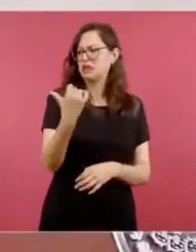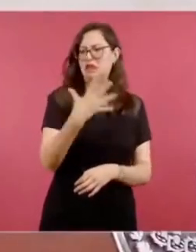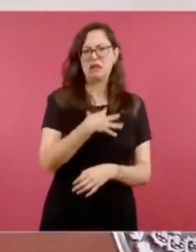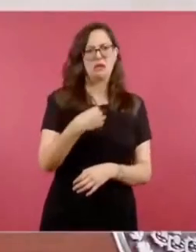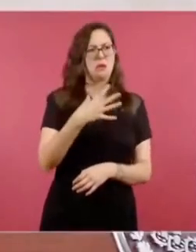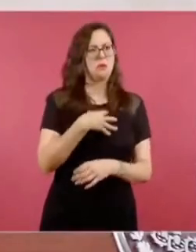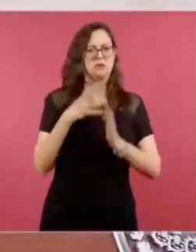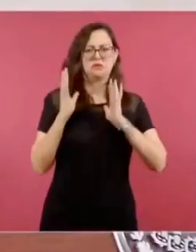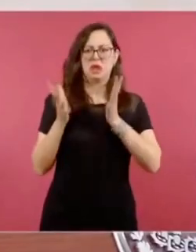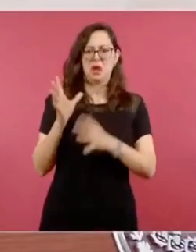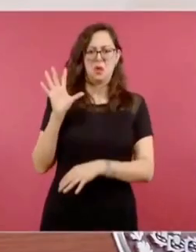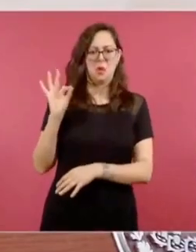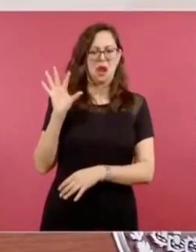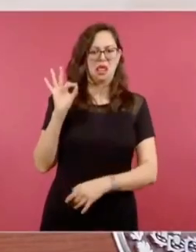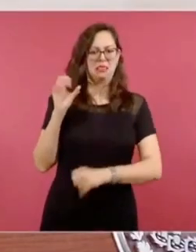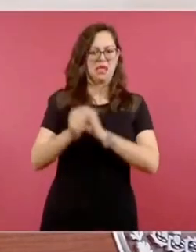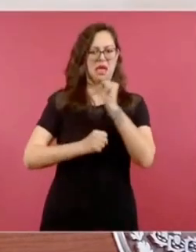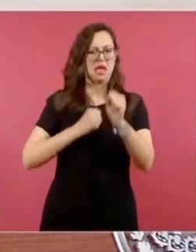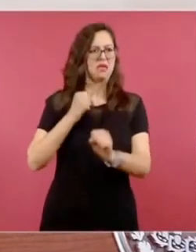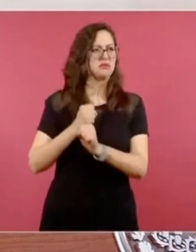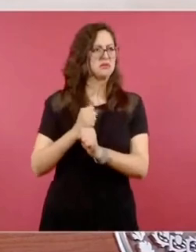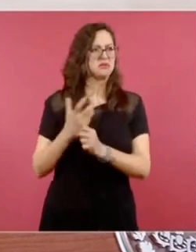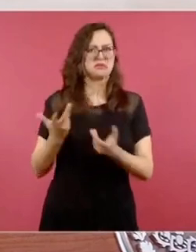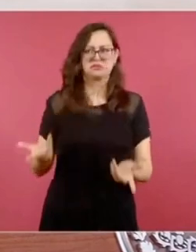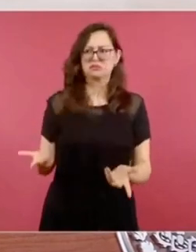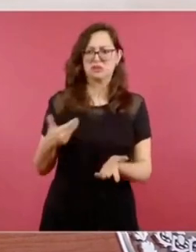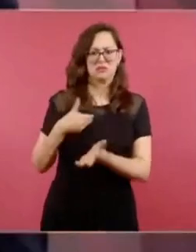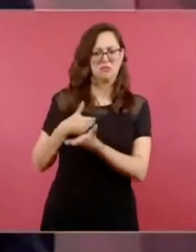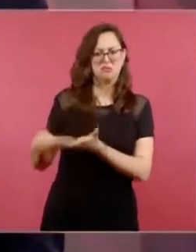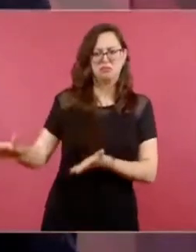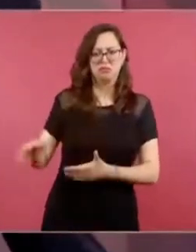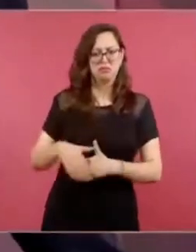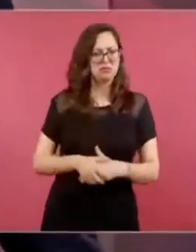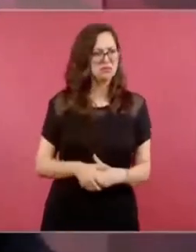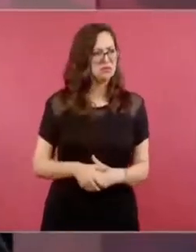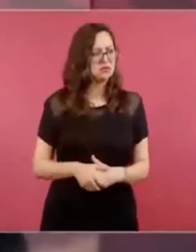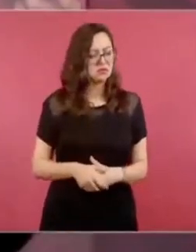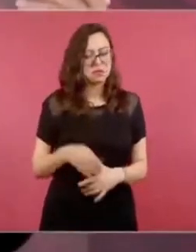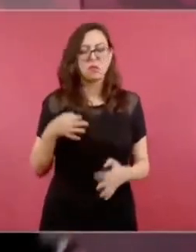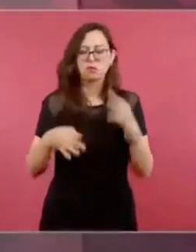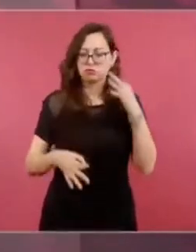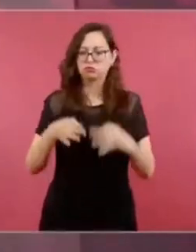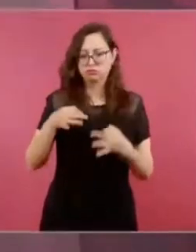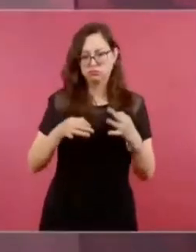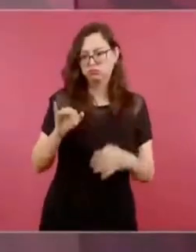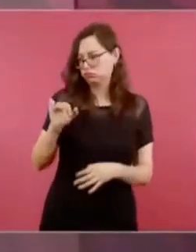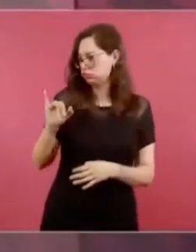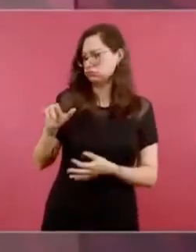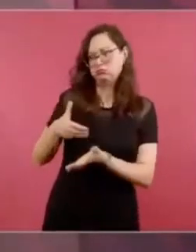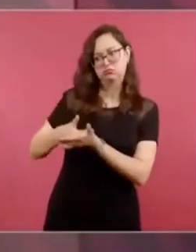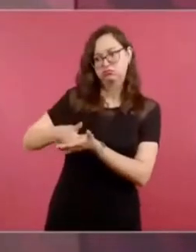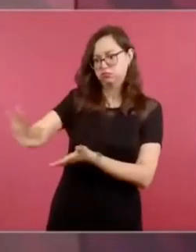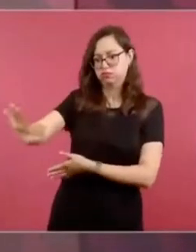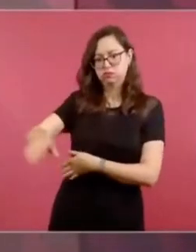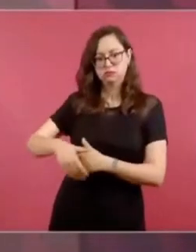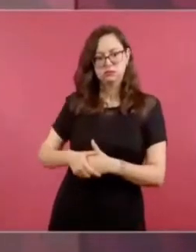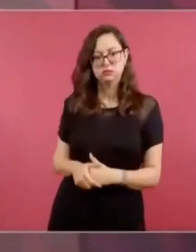y el juez les da la razón y para afuera,